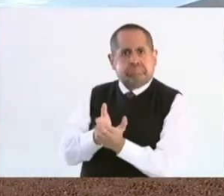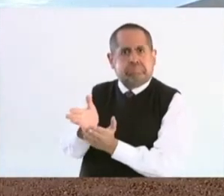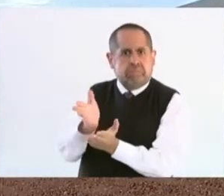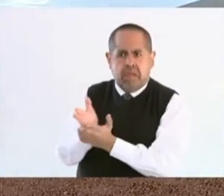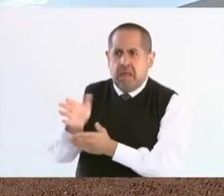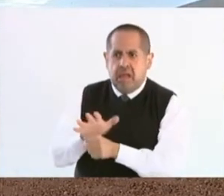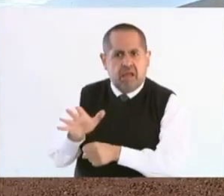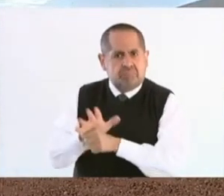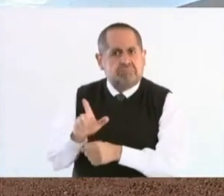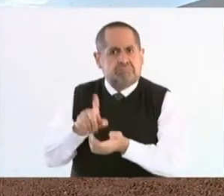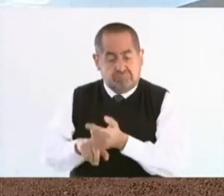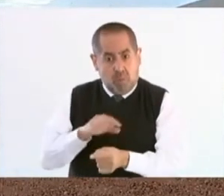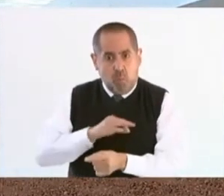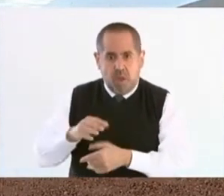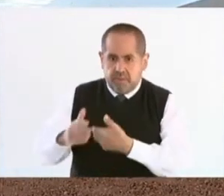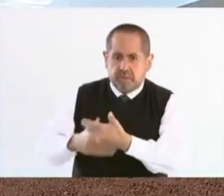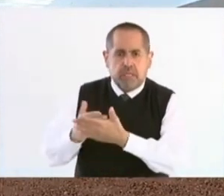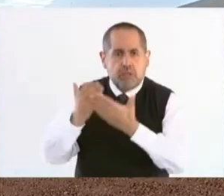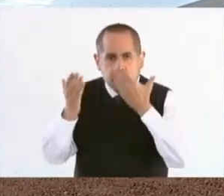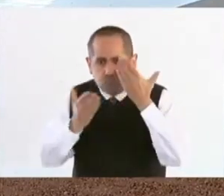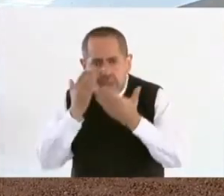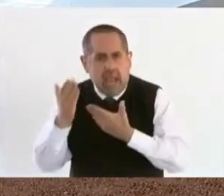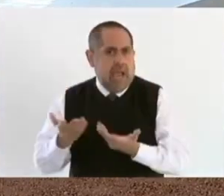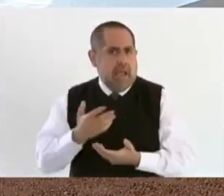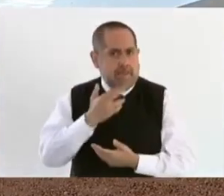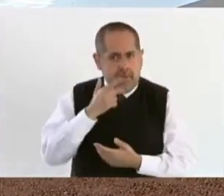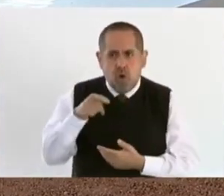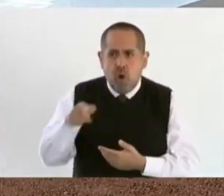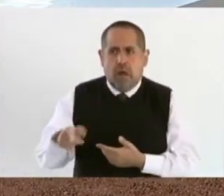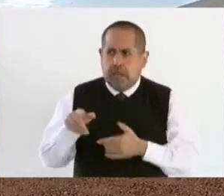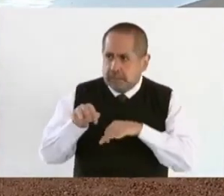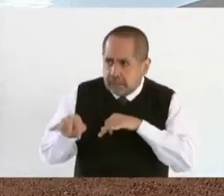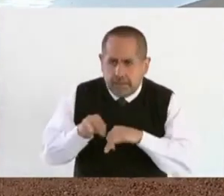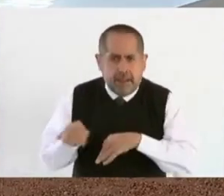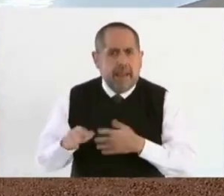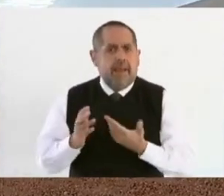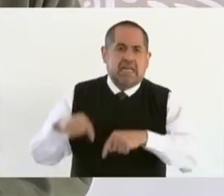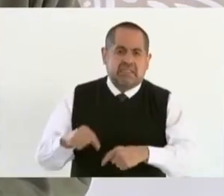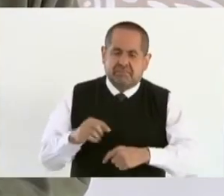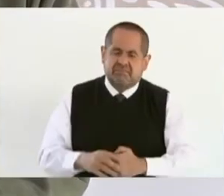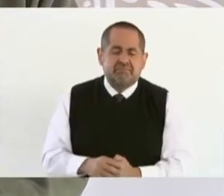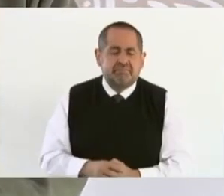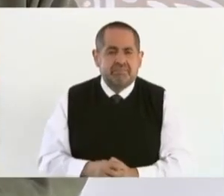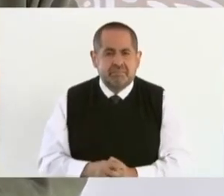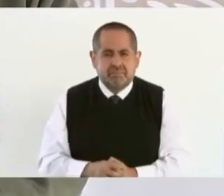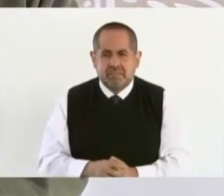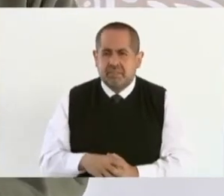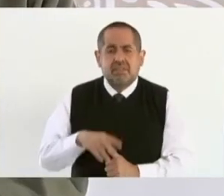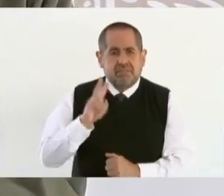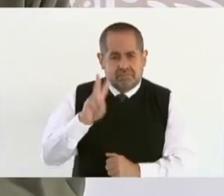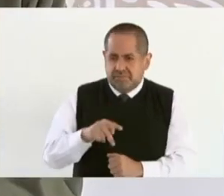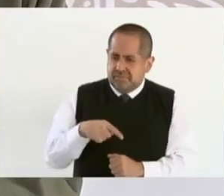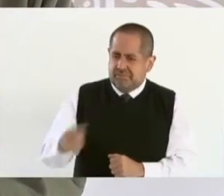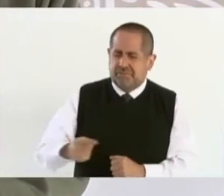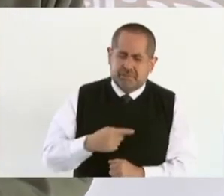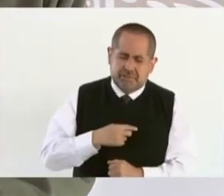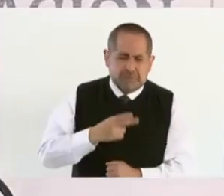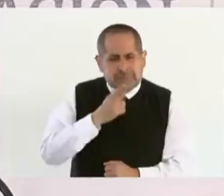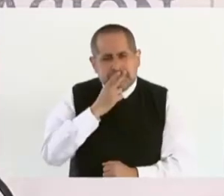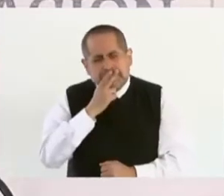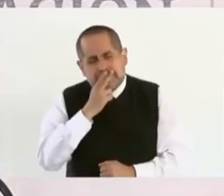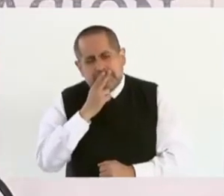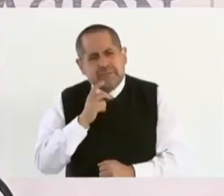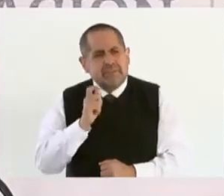posibilidad del estudio y del trabajo. Te tengo un